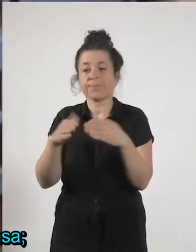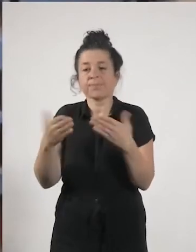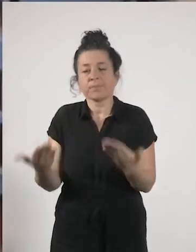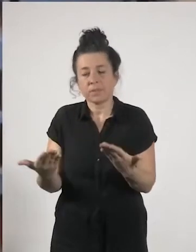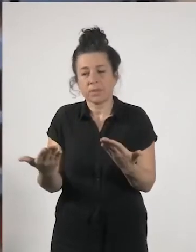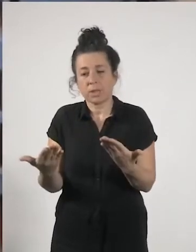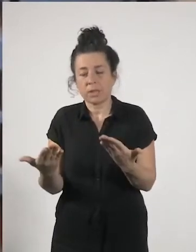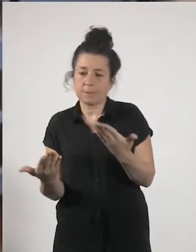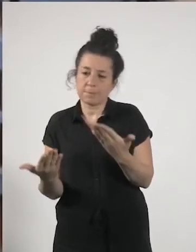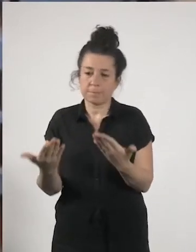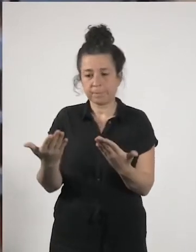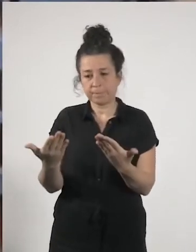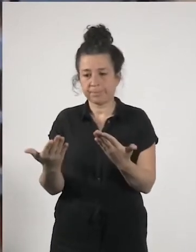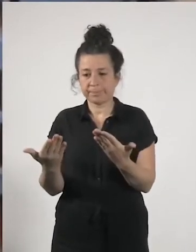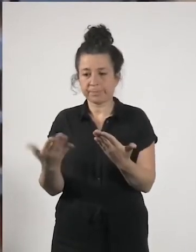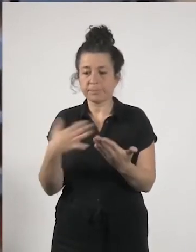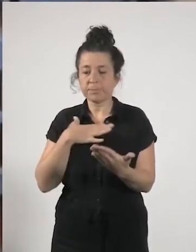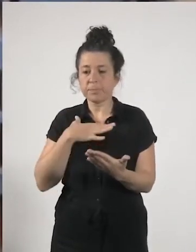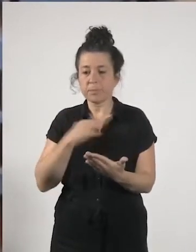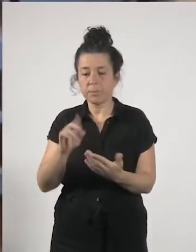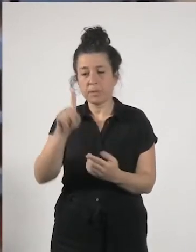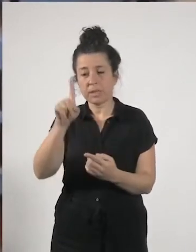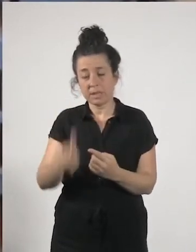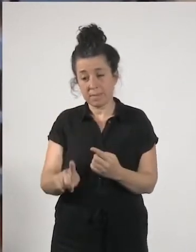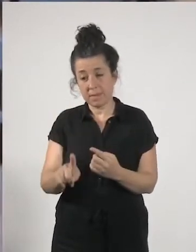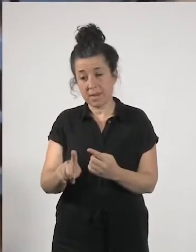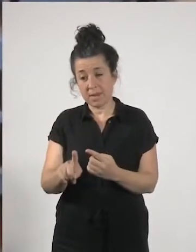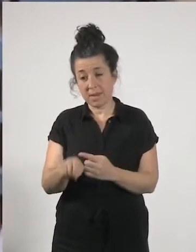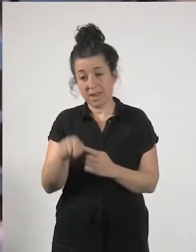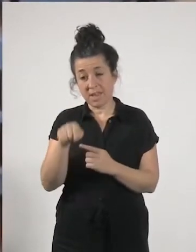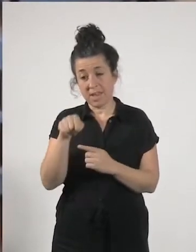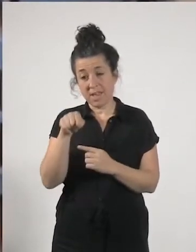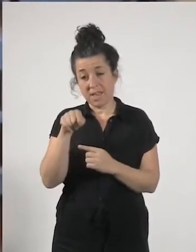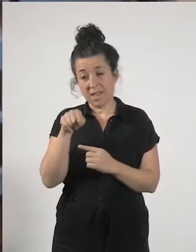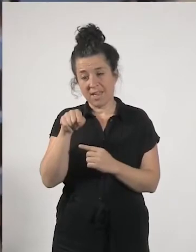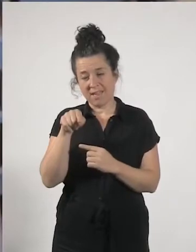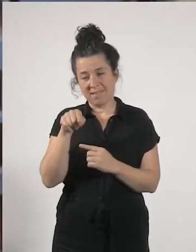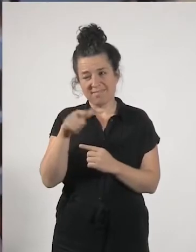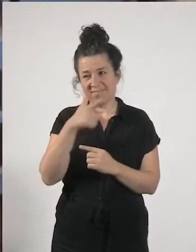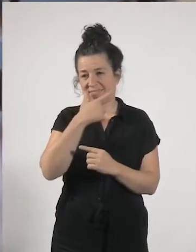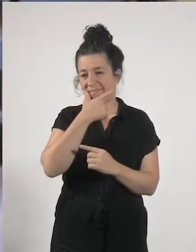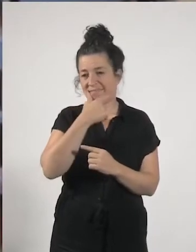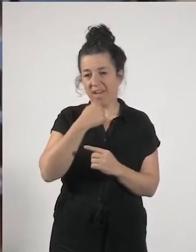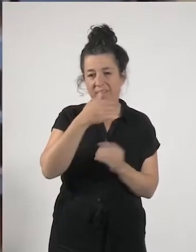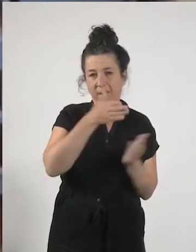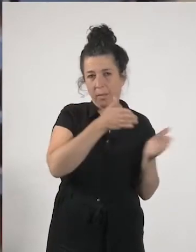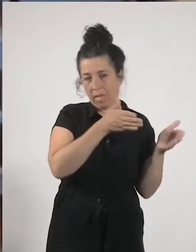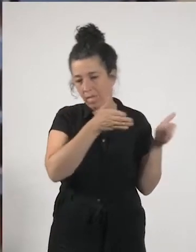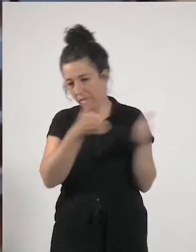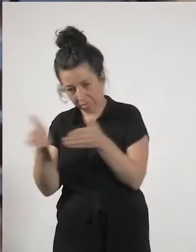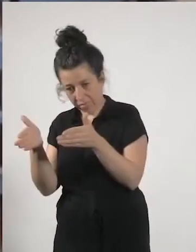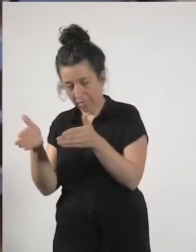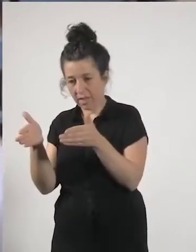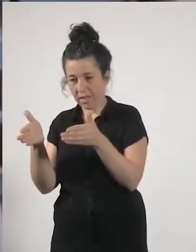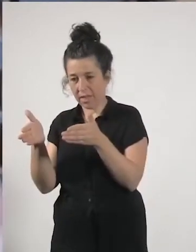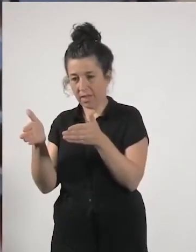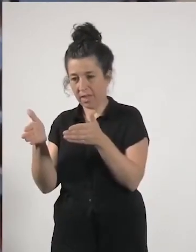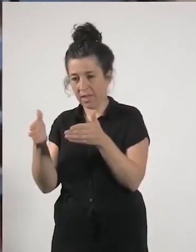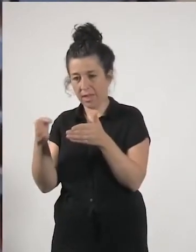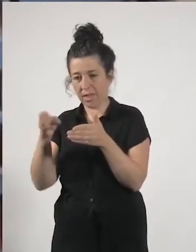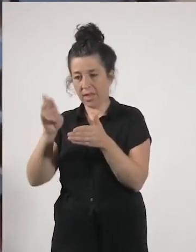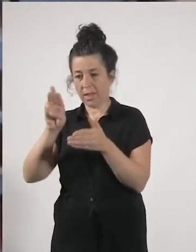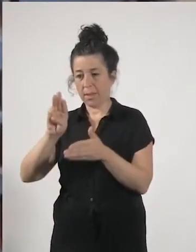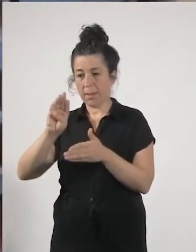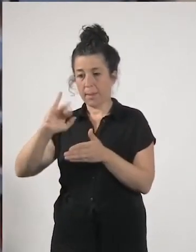piensa pues yo creo que puede existir también la tentación de reactivar el PIB el